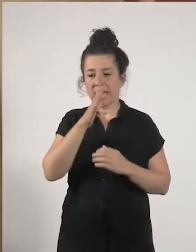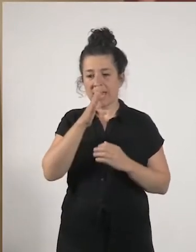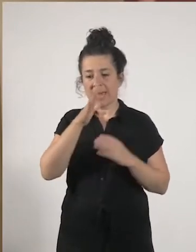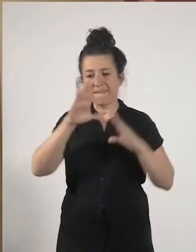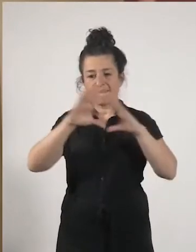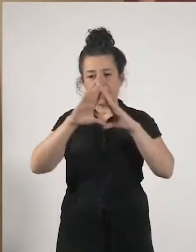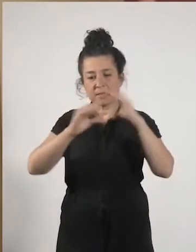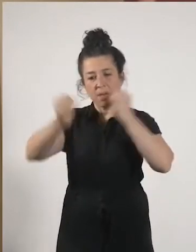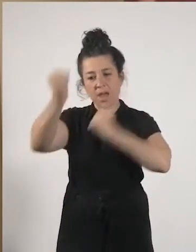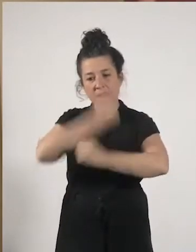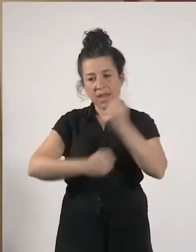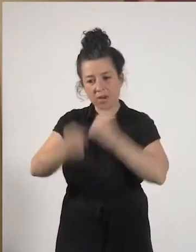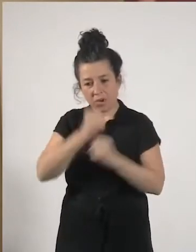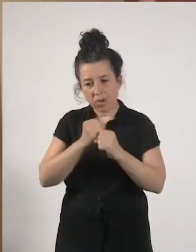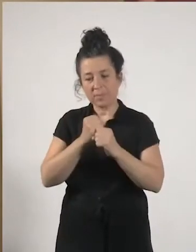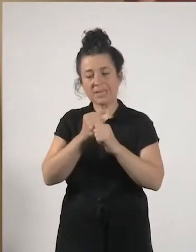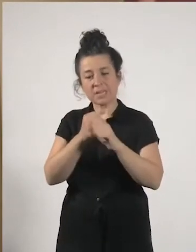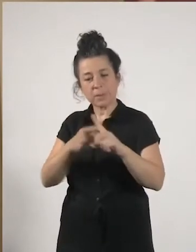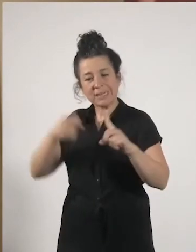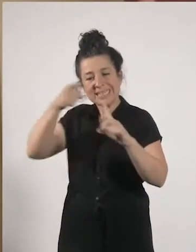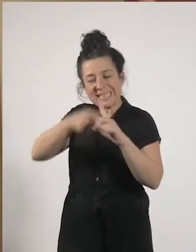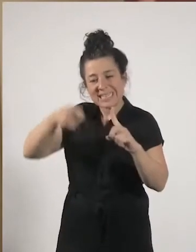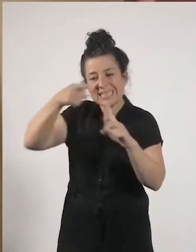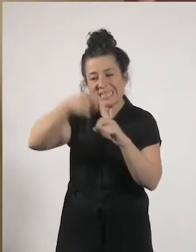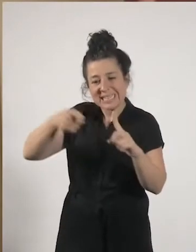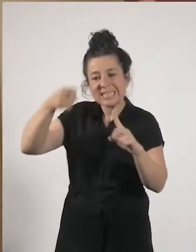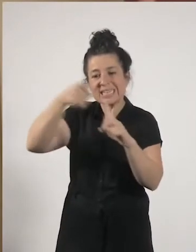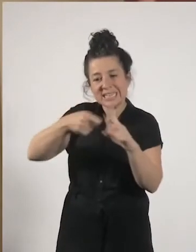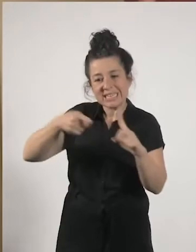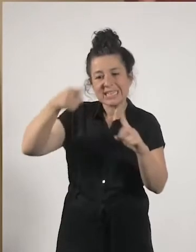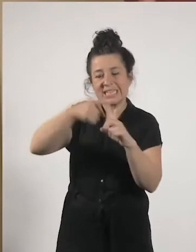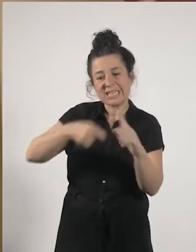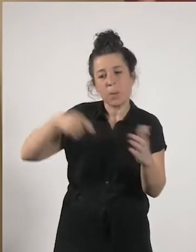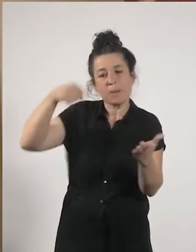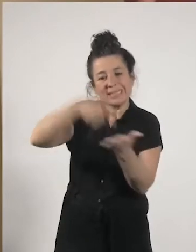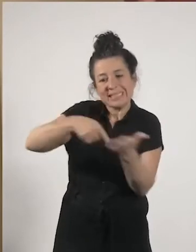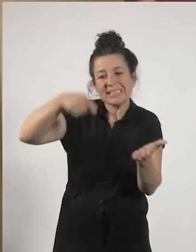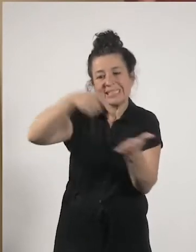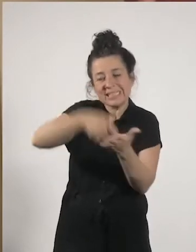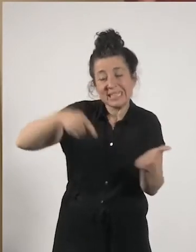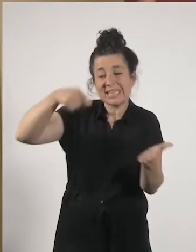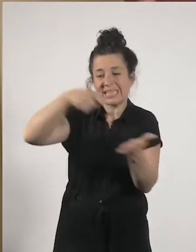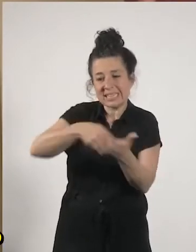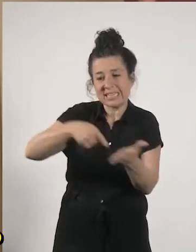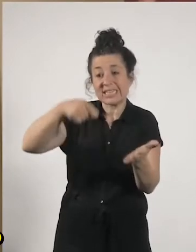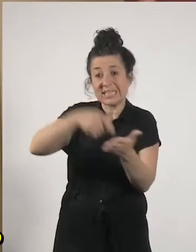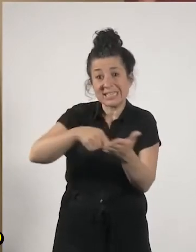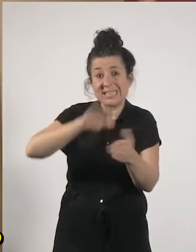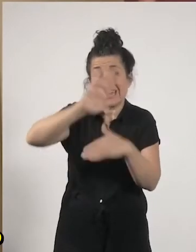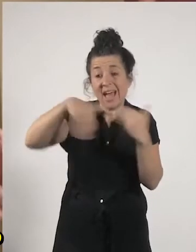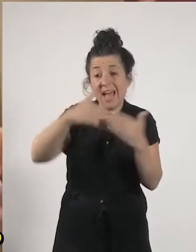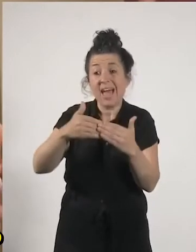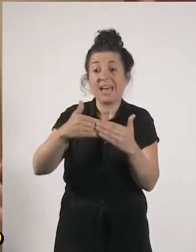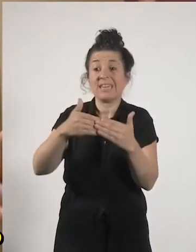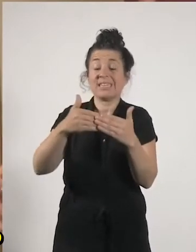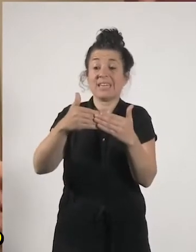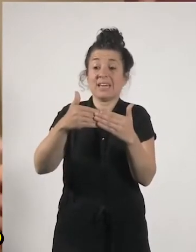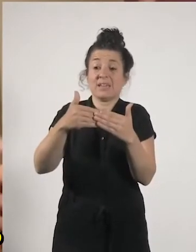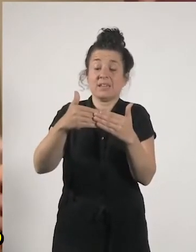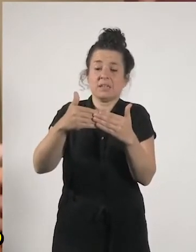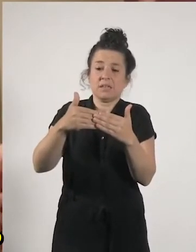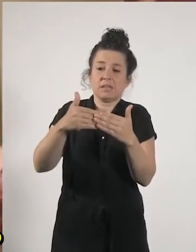insistencialismo insistamos e insistamos hasta que hasta que podamos al menos hacer que sobre ese